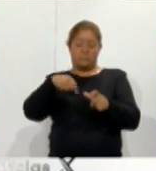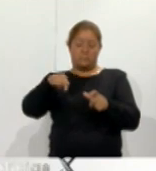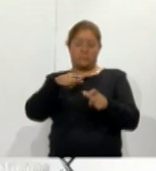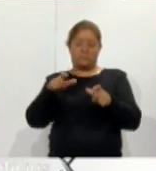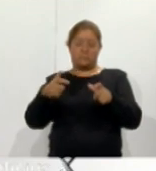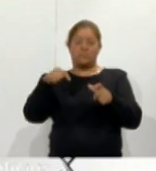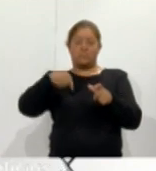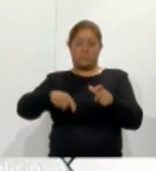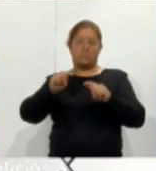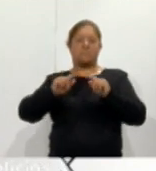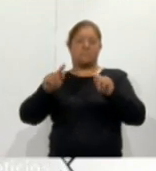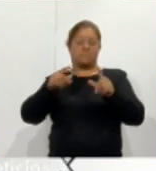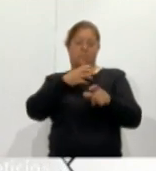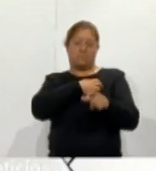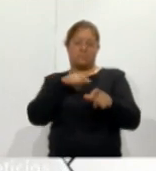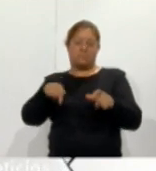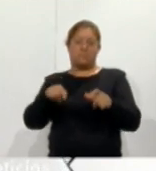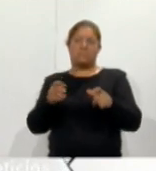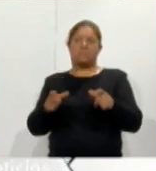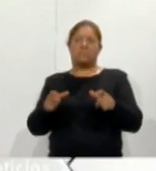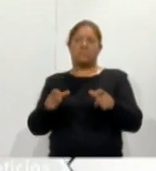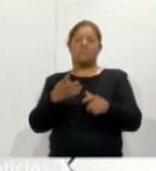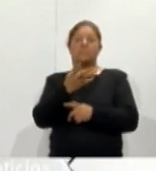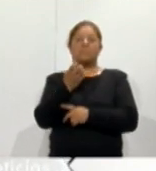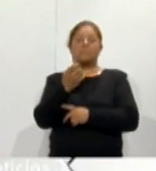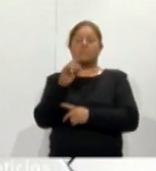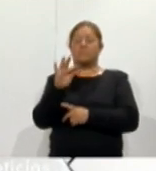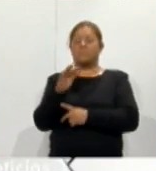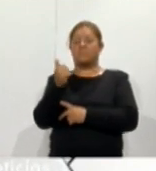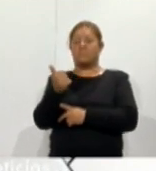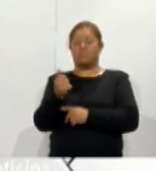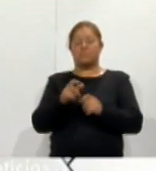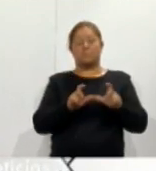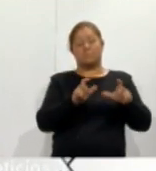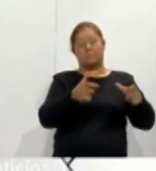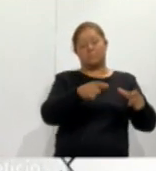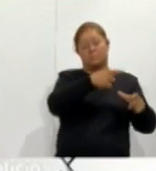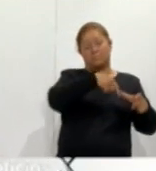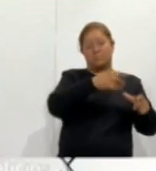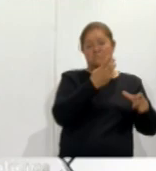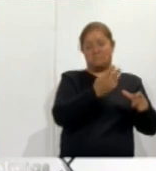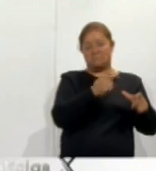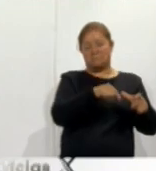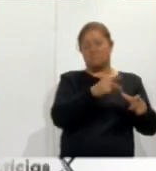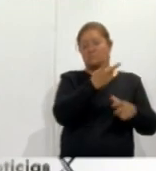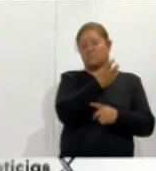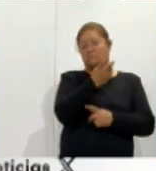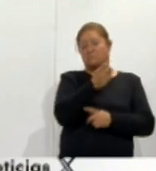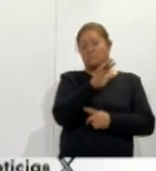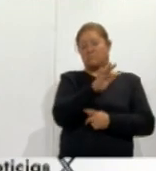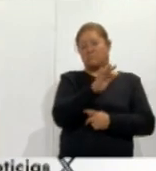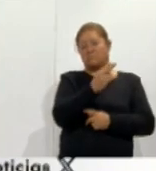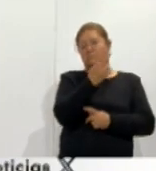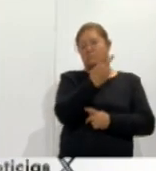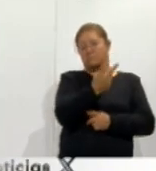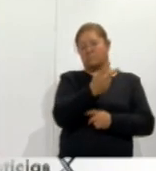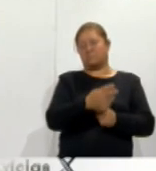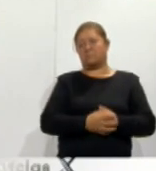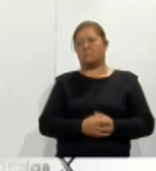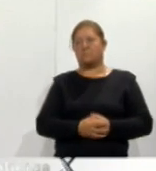sede aquí en Tlaxcala capital quedaron 446 y en el distrito 3 quedaron 242